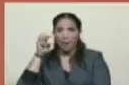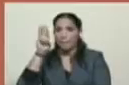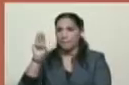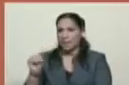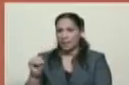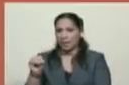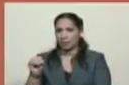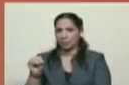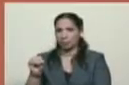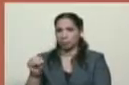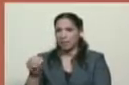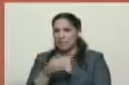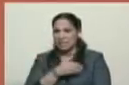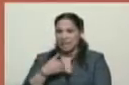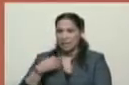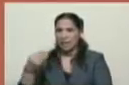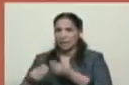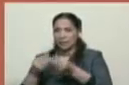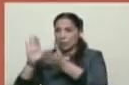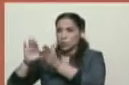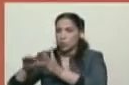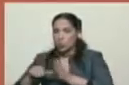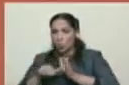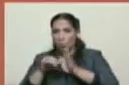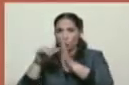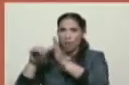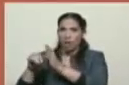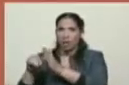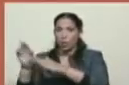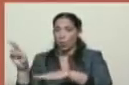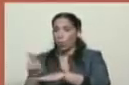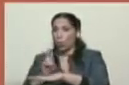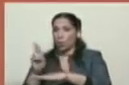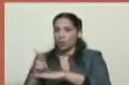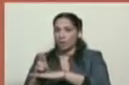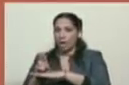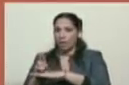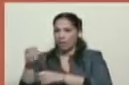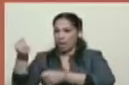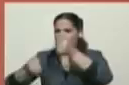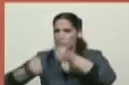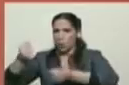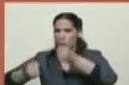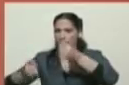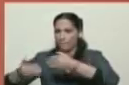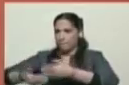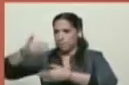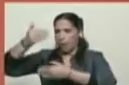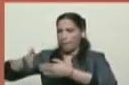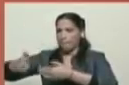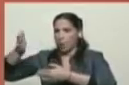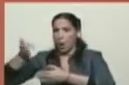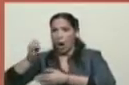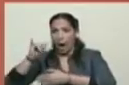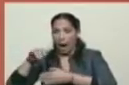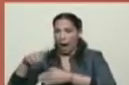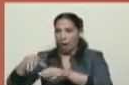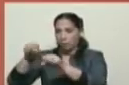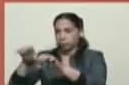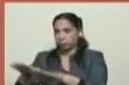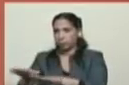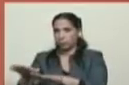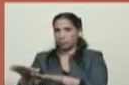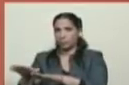intención específica de robar unas unidades blindadas que se encontraban apostadas allí en